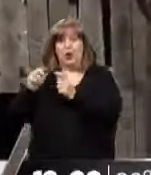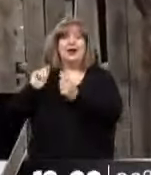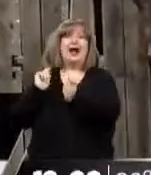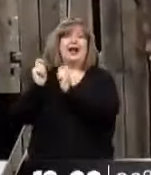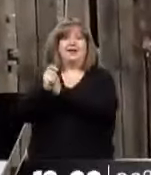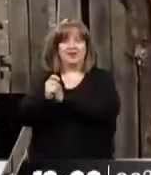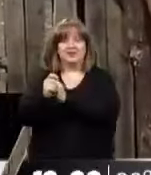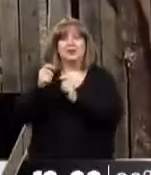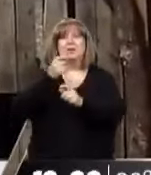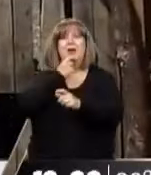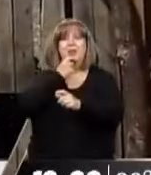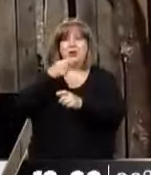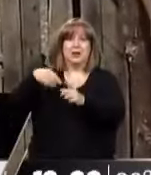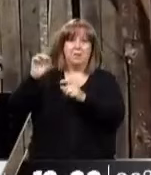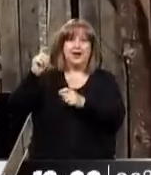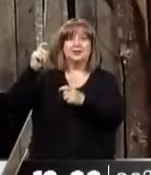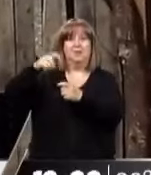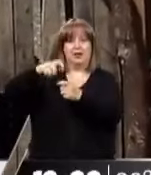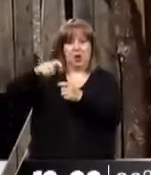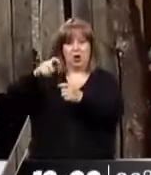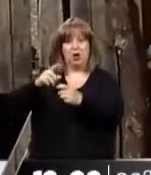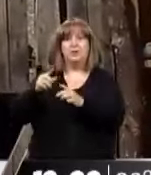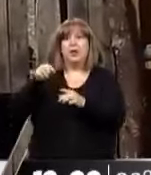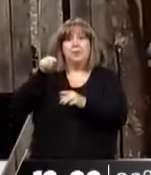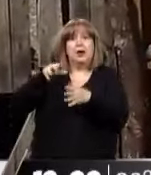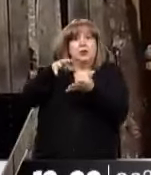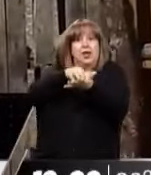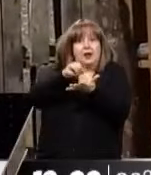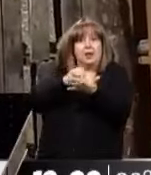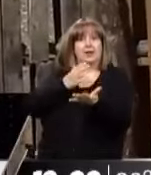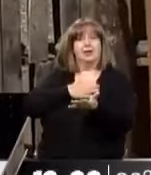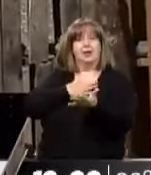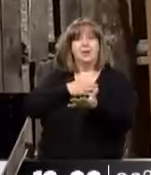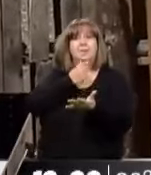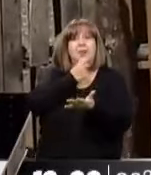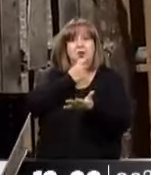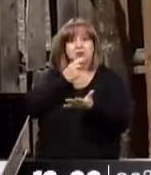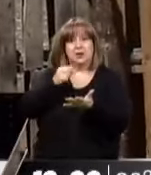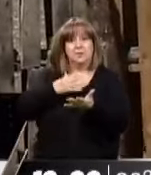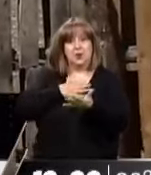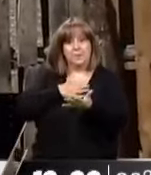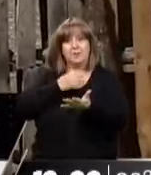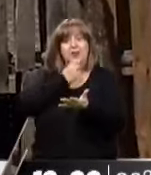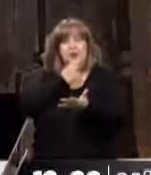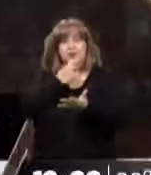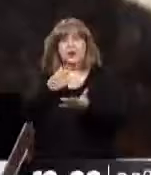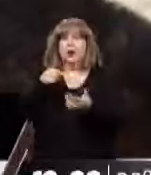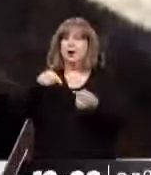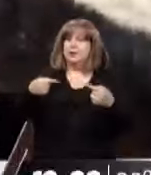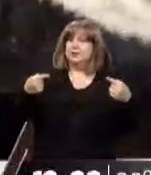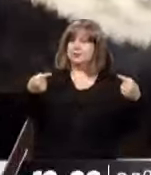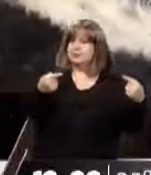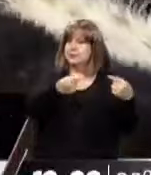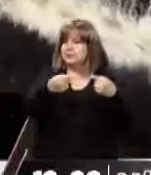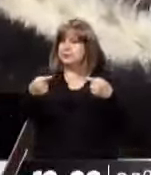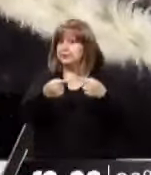que son propiedad de la provincia de Mendoza y que están en juego en esta discusión que parece de